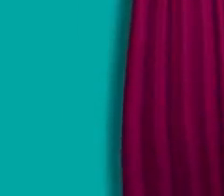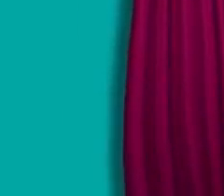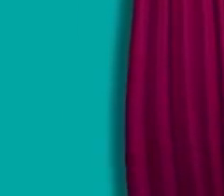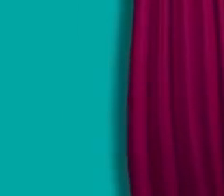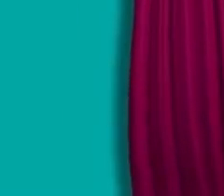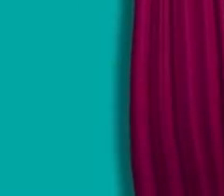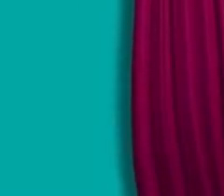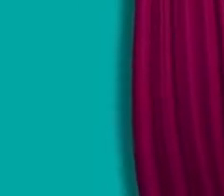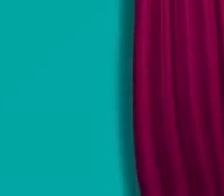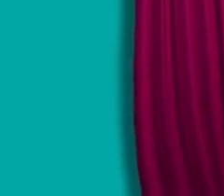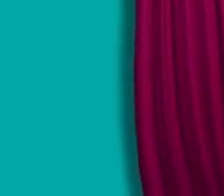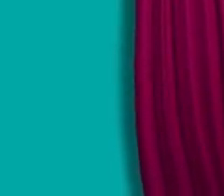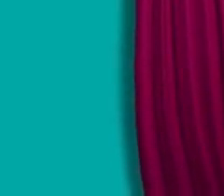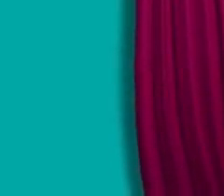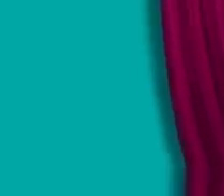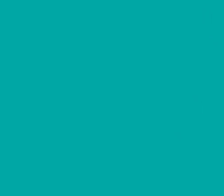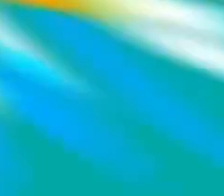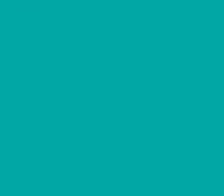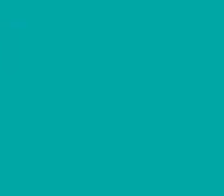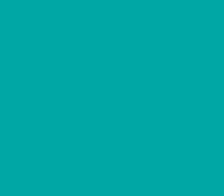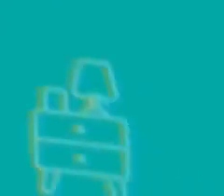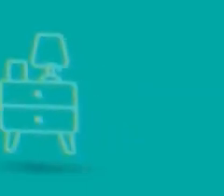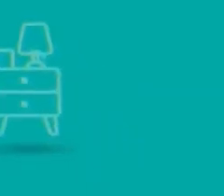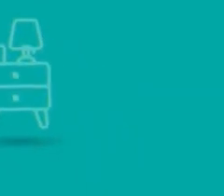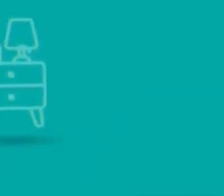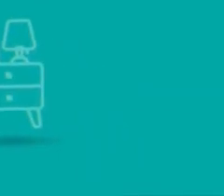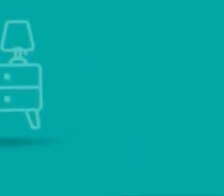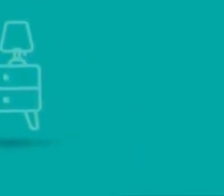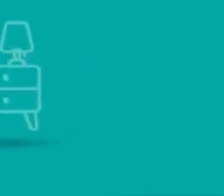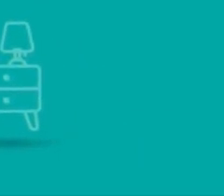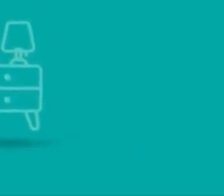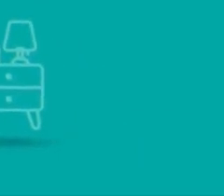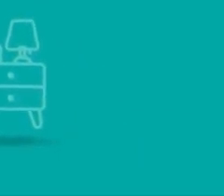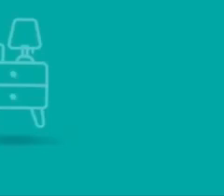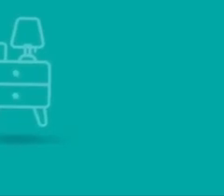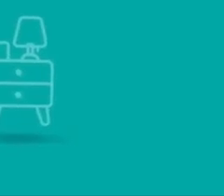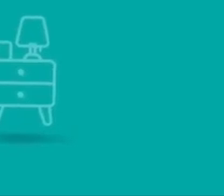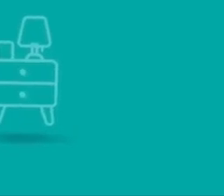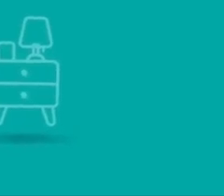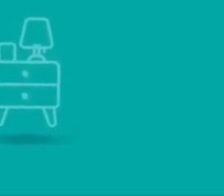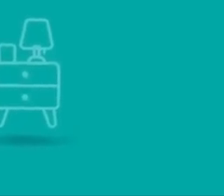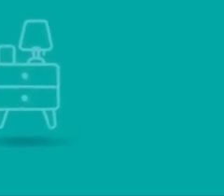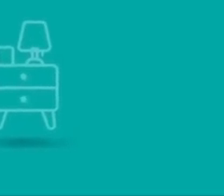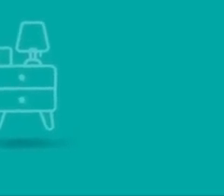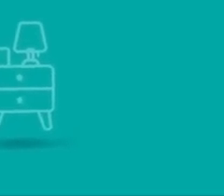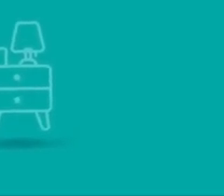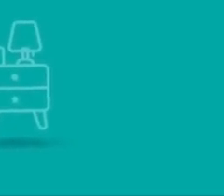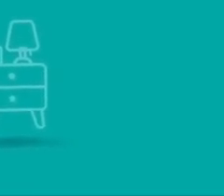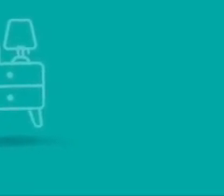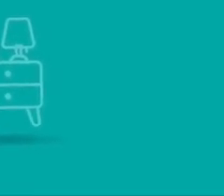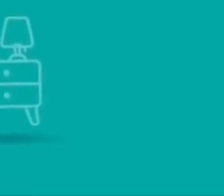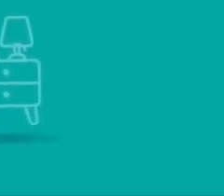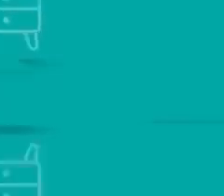canal!